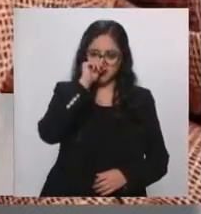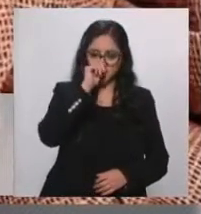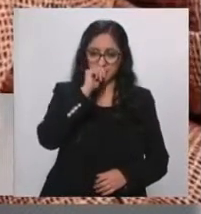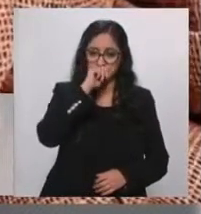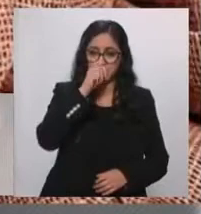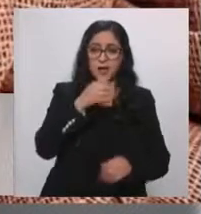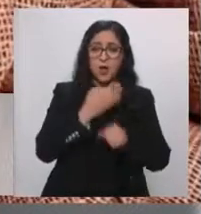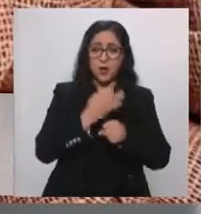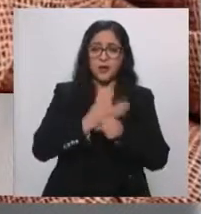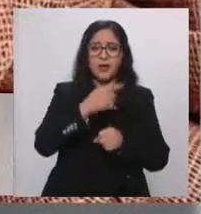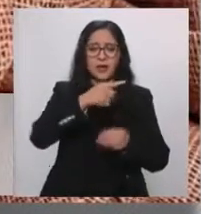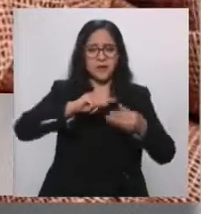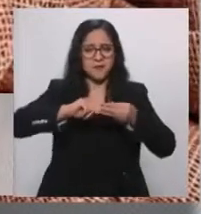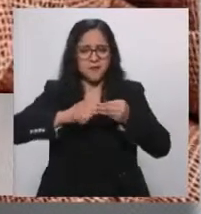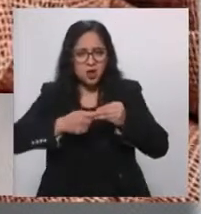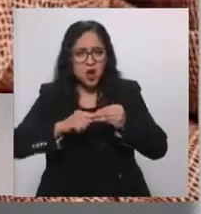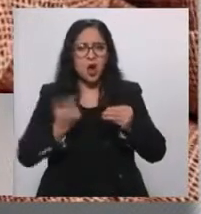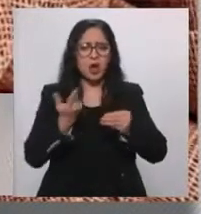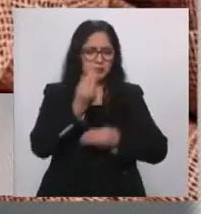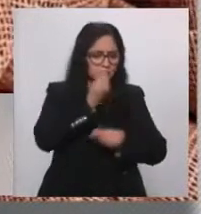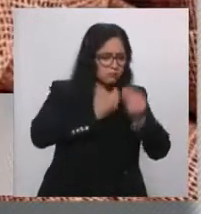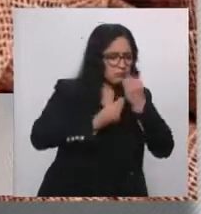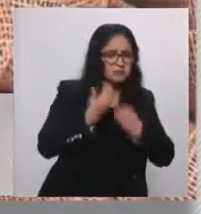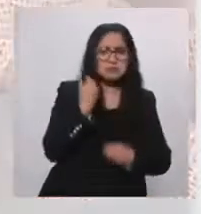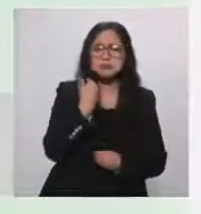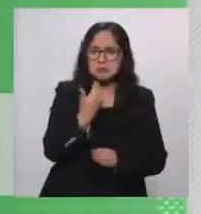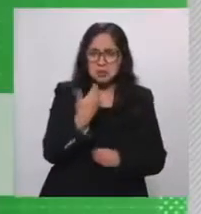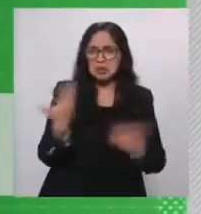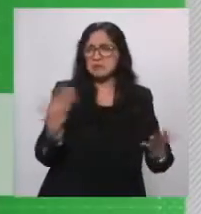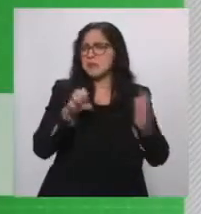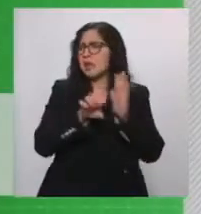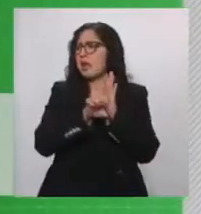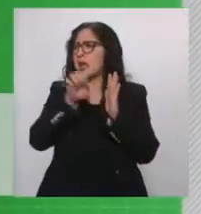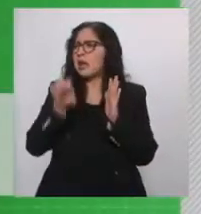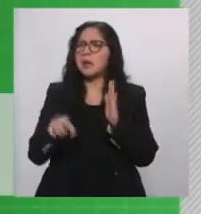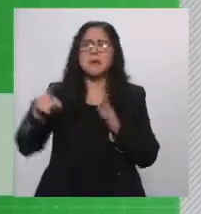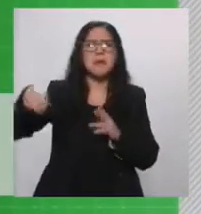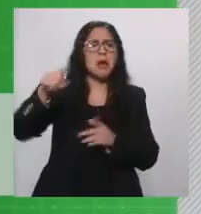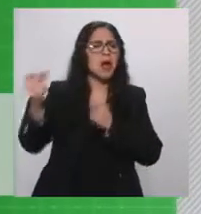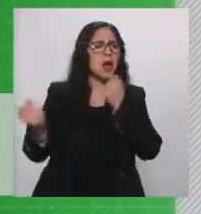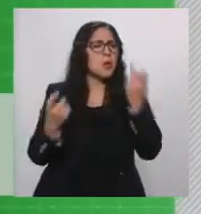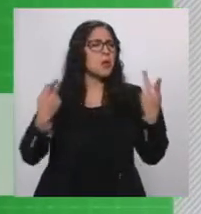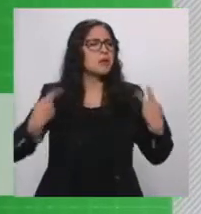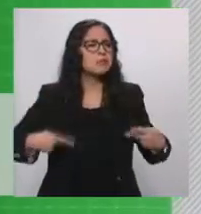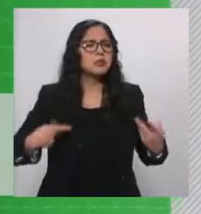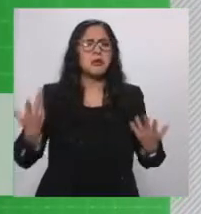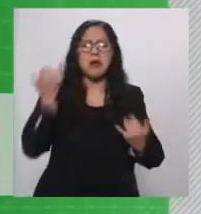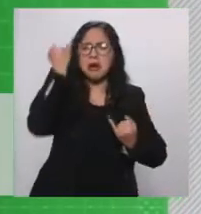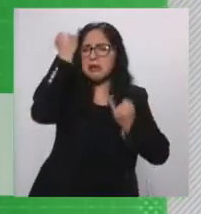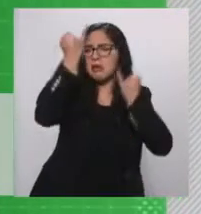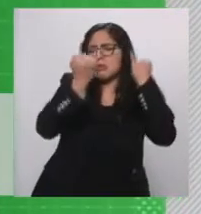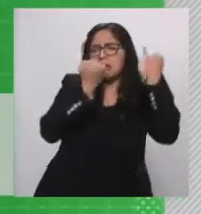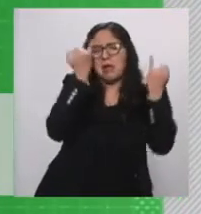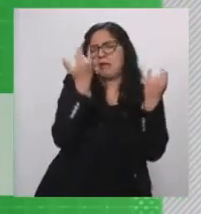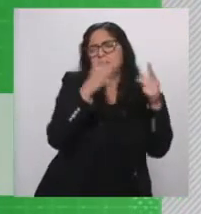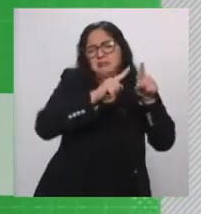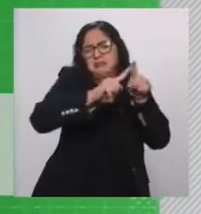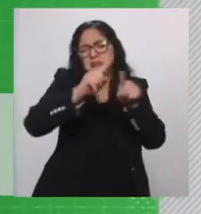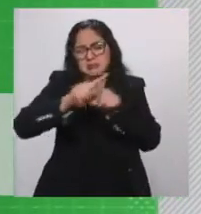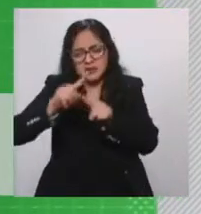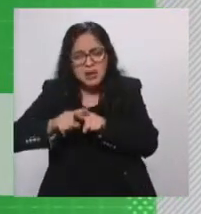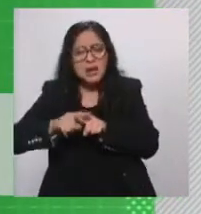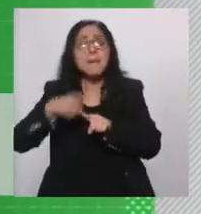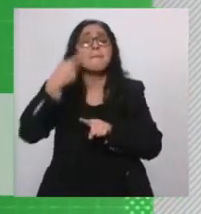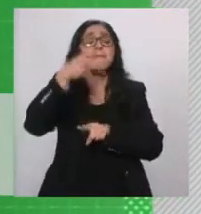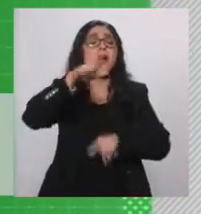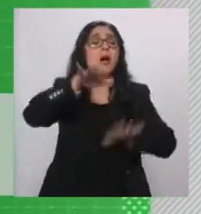alimento que está bien estigmatizado. Por lo que tú quieras, pero uno de estos grandes pensamientos que tenemos